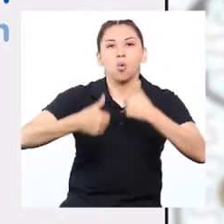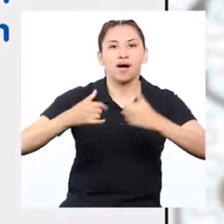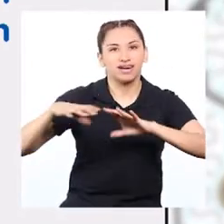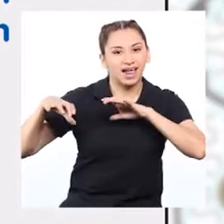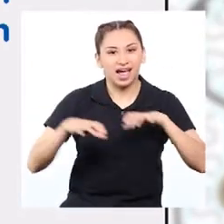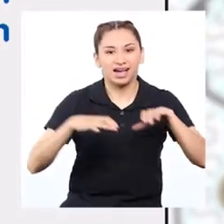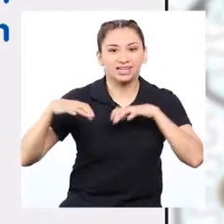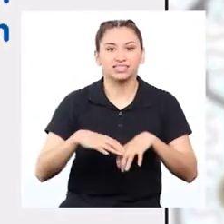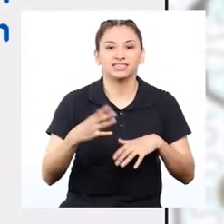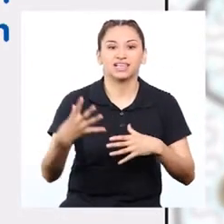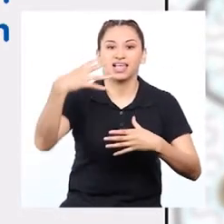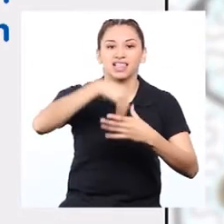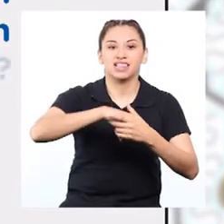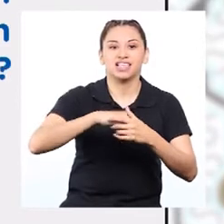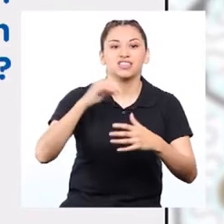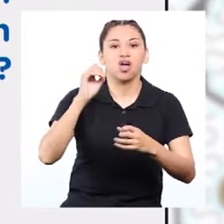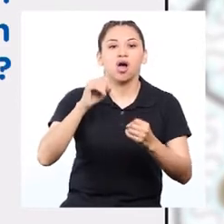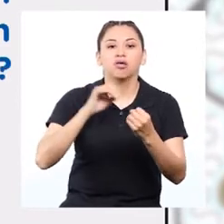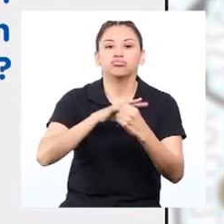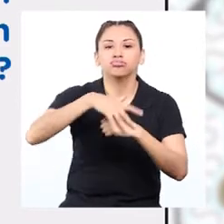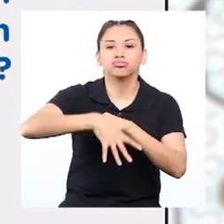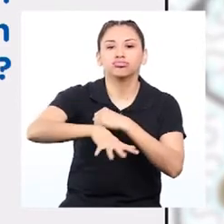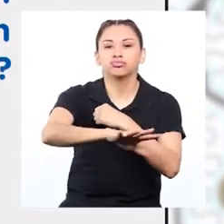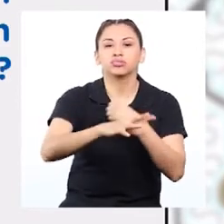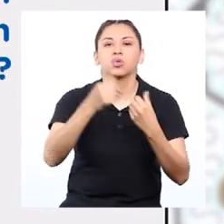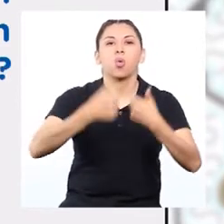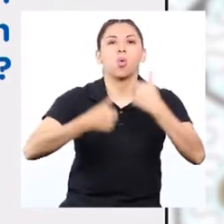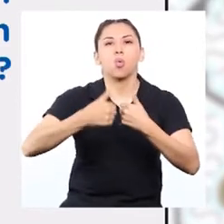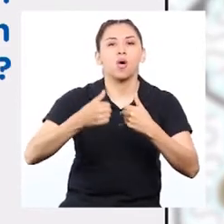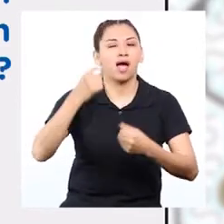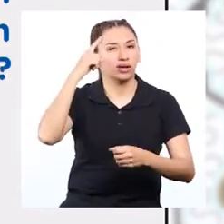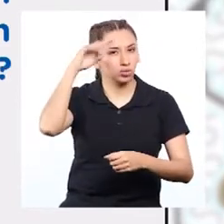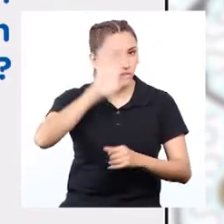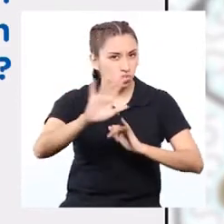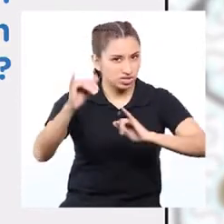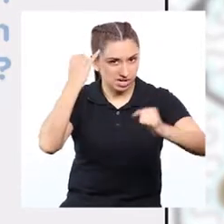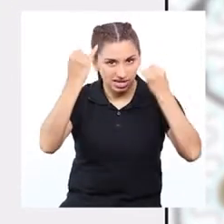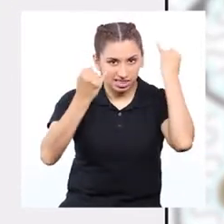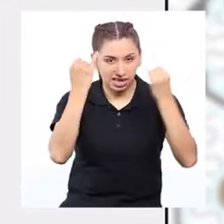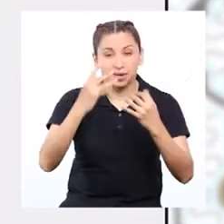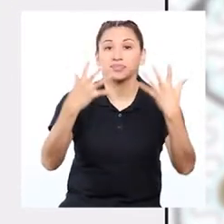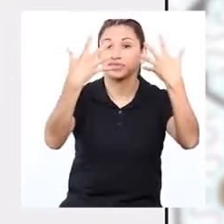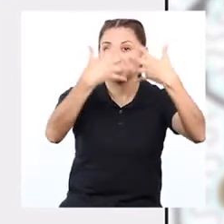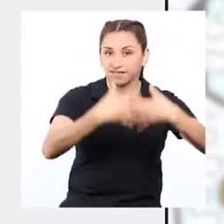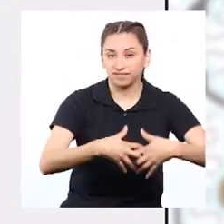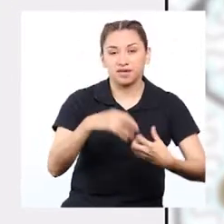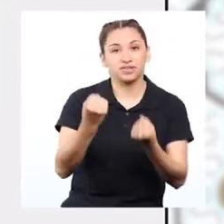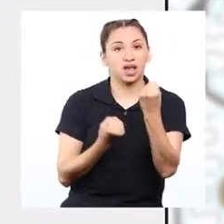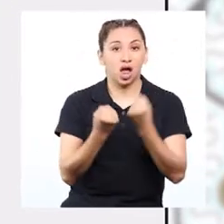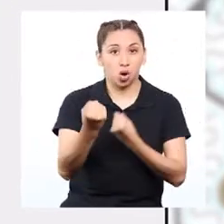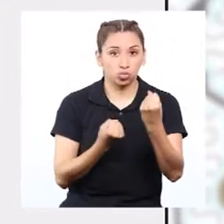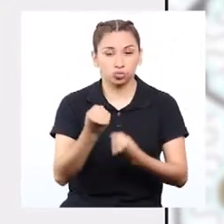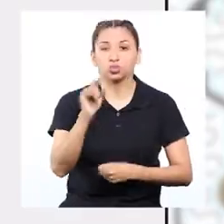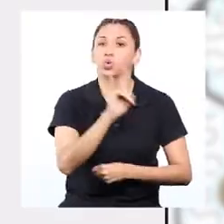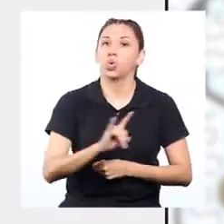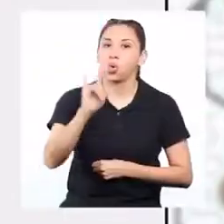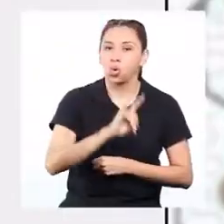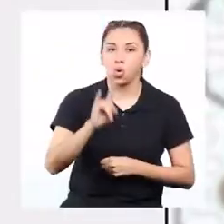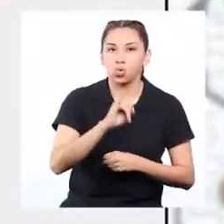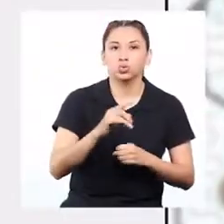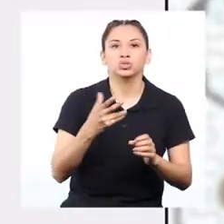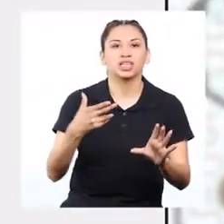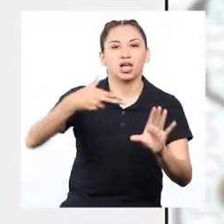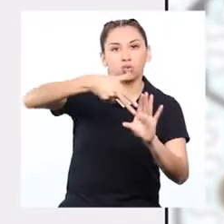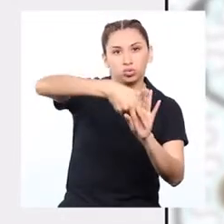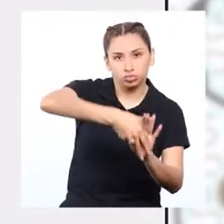invernadero y ocasionan daños en el planeta y en la comunidad? ¿Cuáles serían las conclusiones? Las fábricas y los automóviles